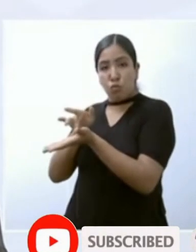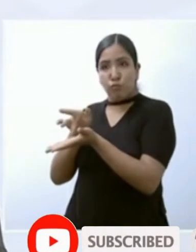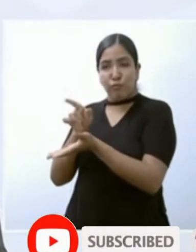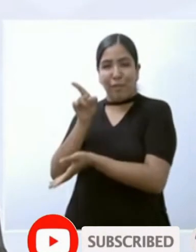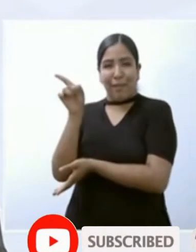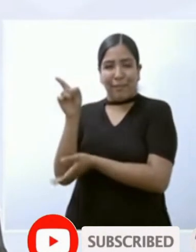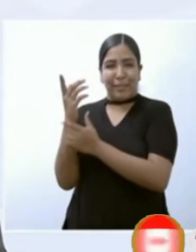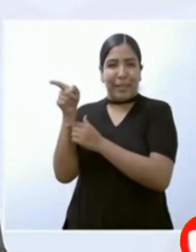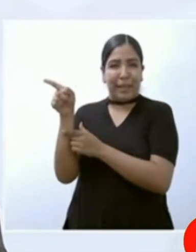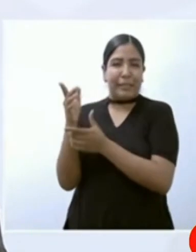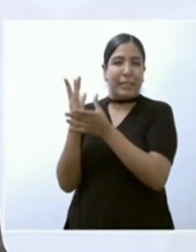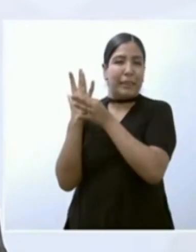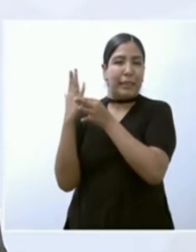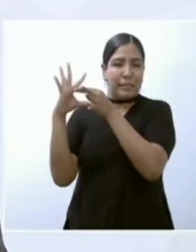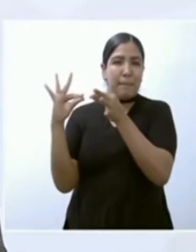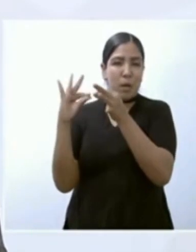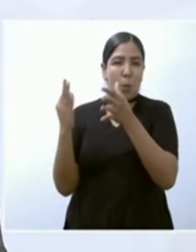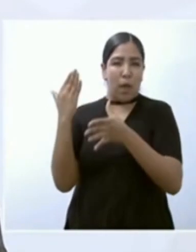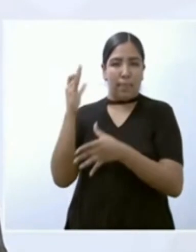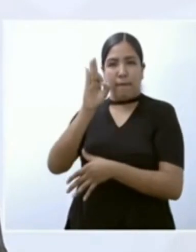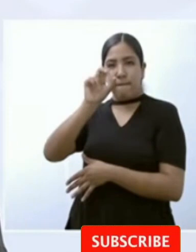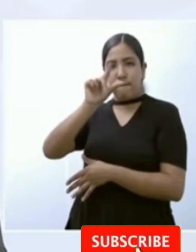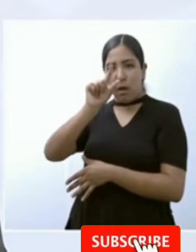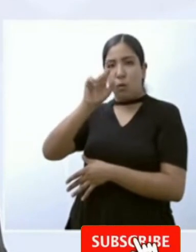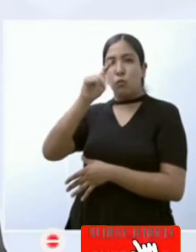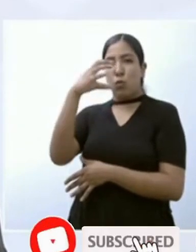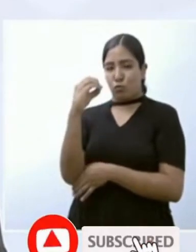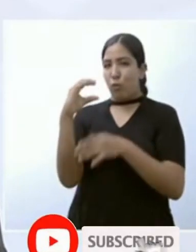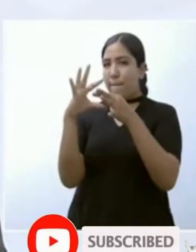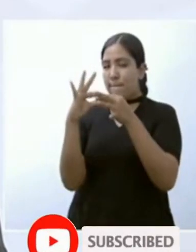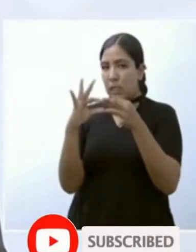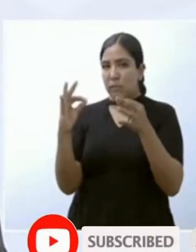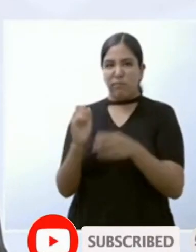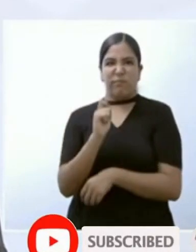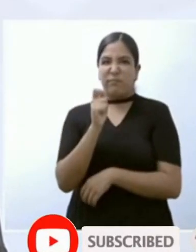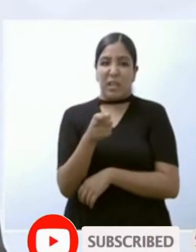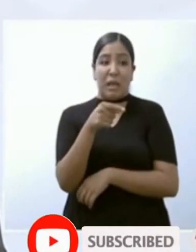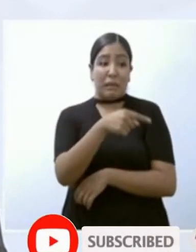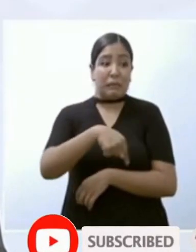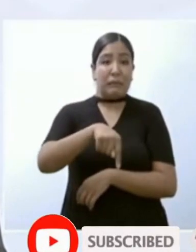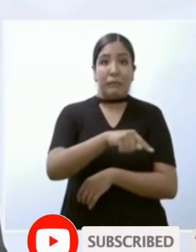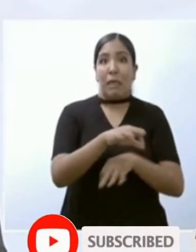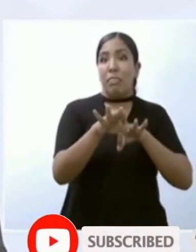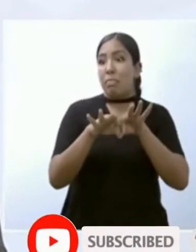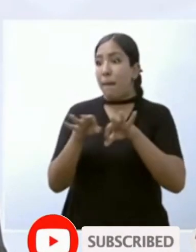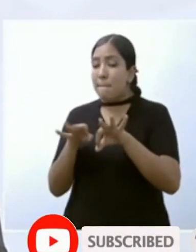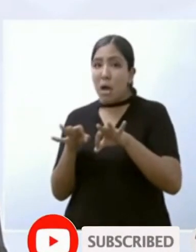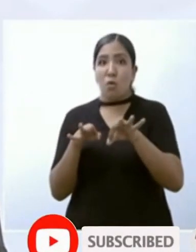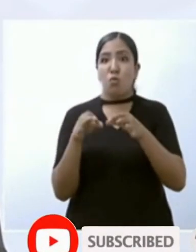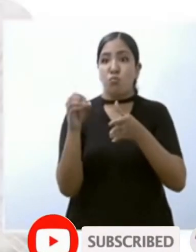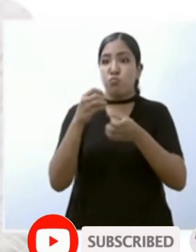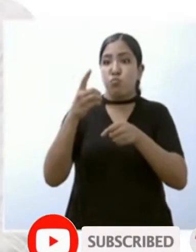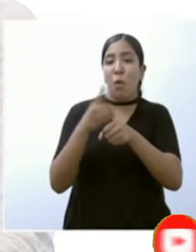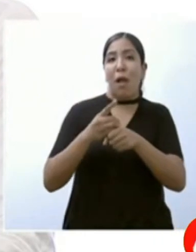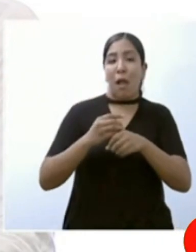Fausto, porque hay oportunidades y hay confianza